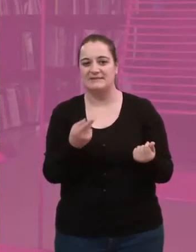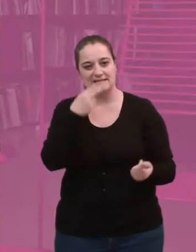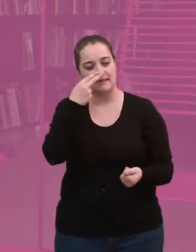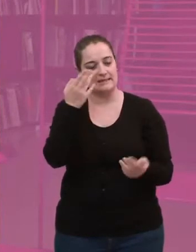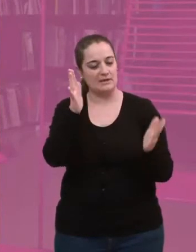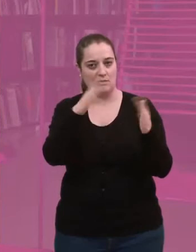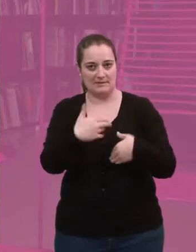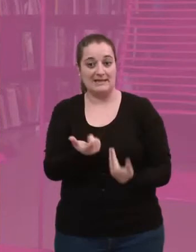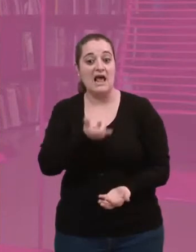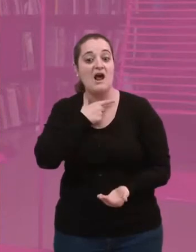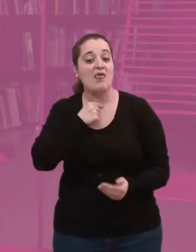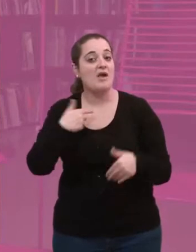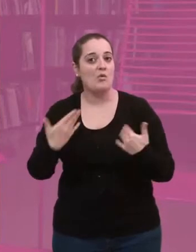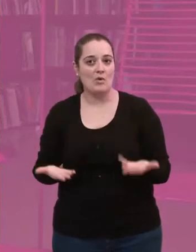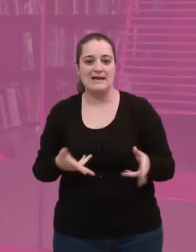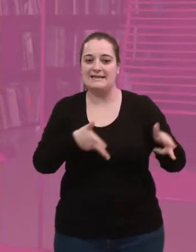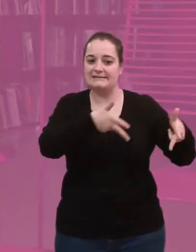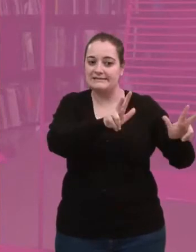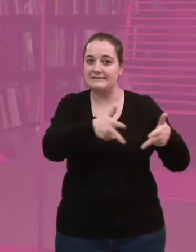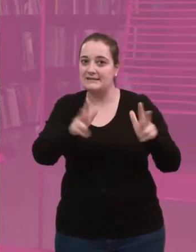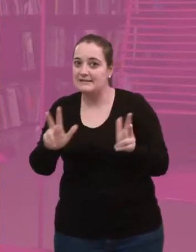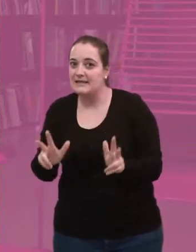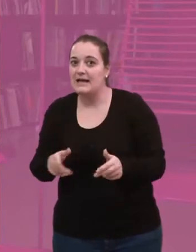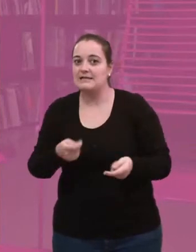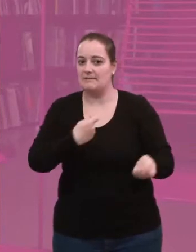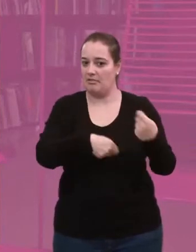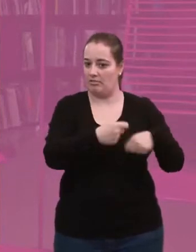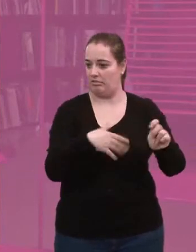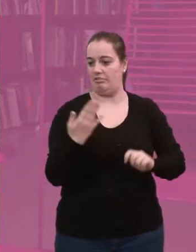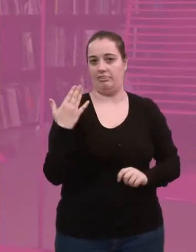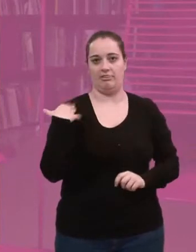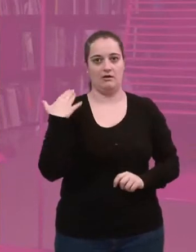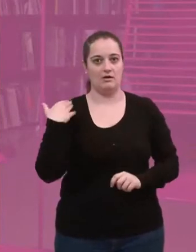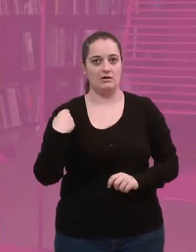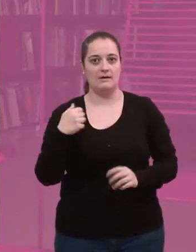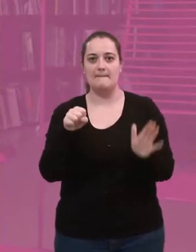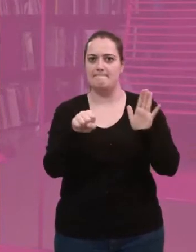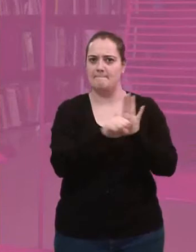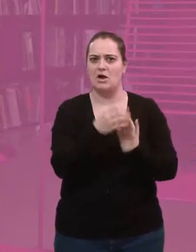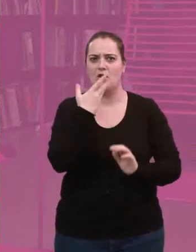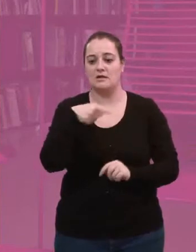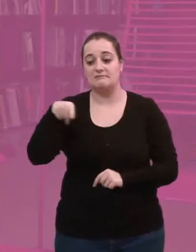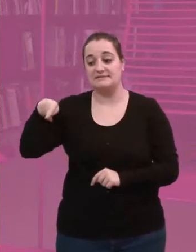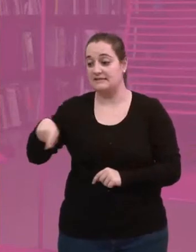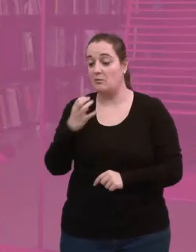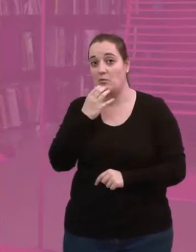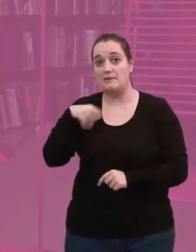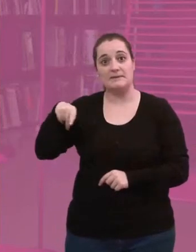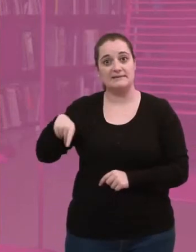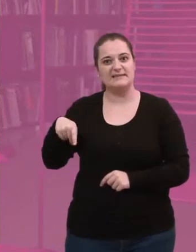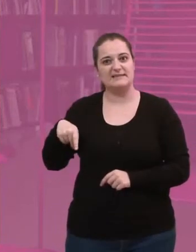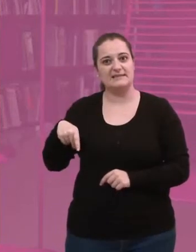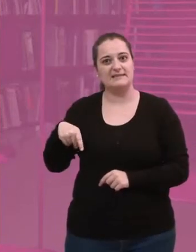sería en la mitad interesante. La gracia es eso, pues que puedas tener sillas que han salido al mercado hace muy poco